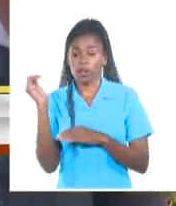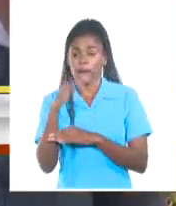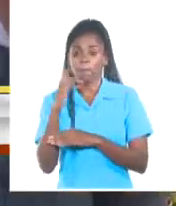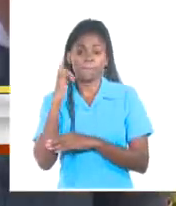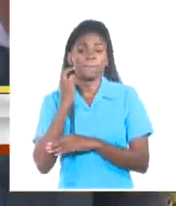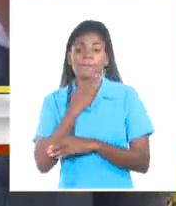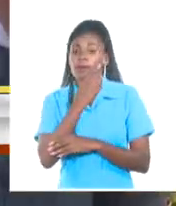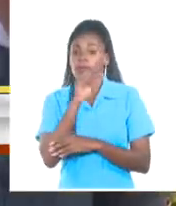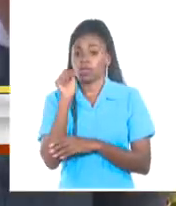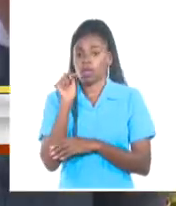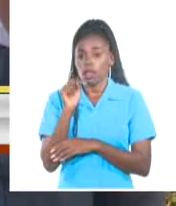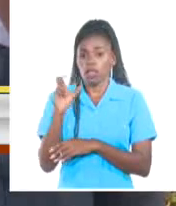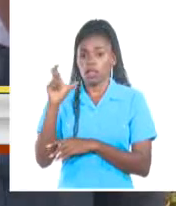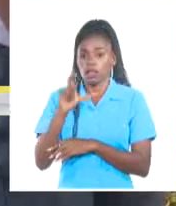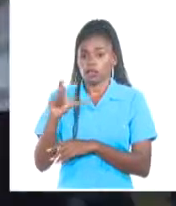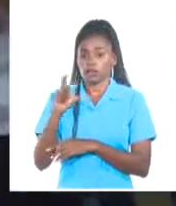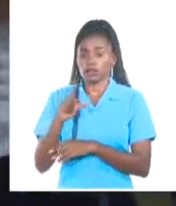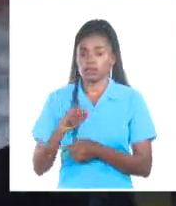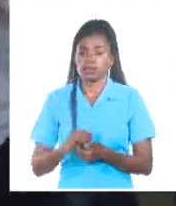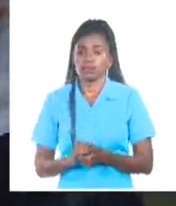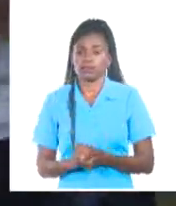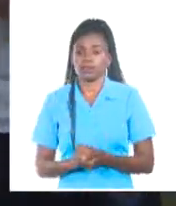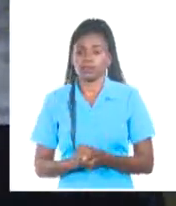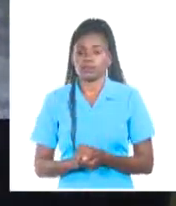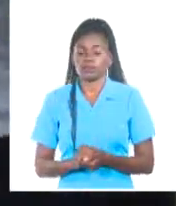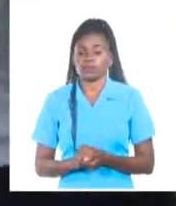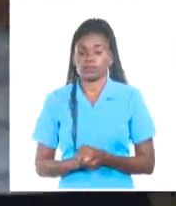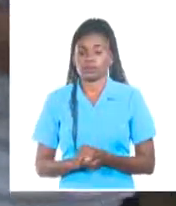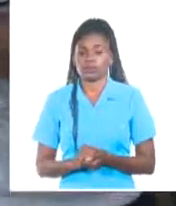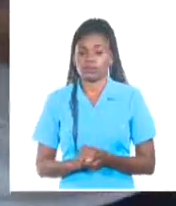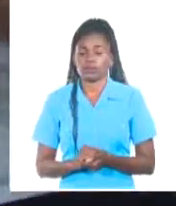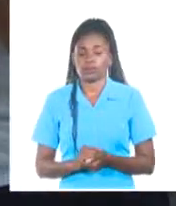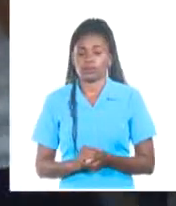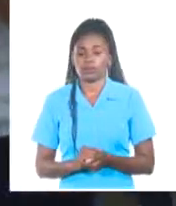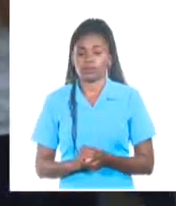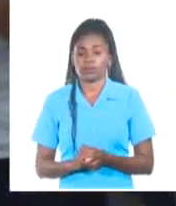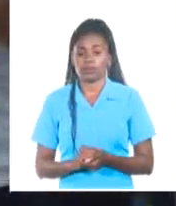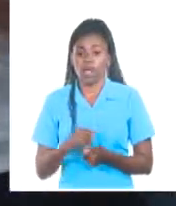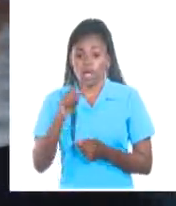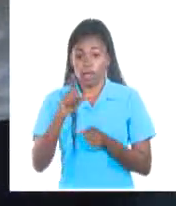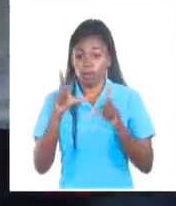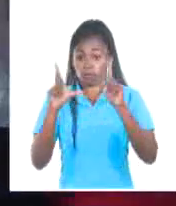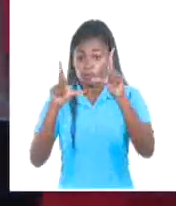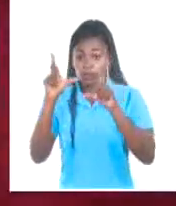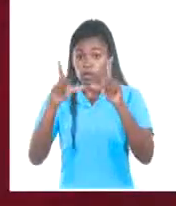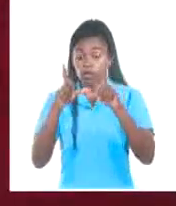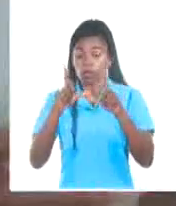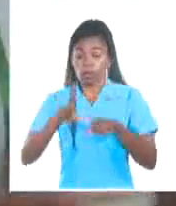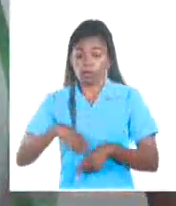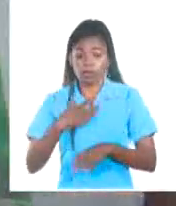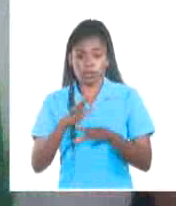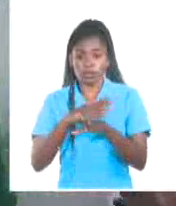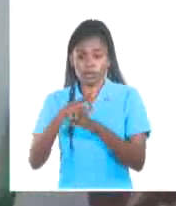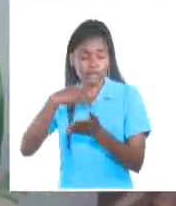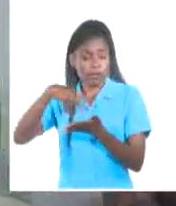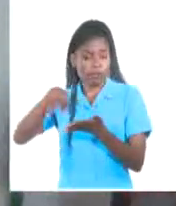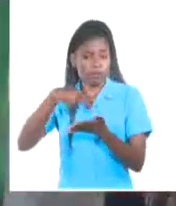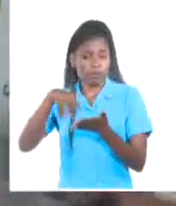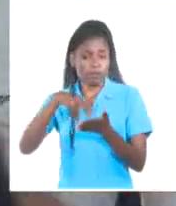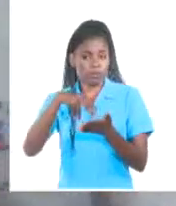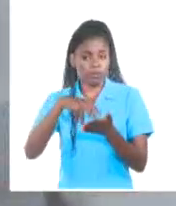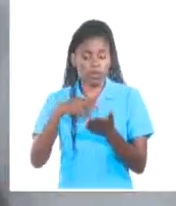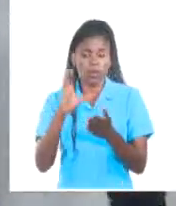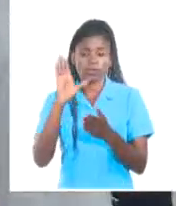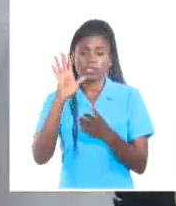de la ciudad de Los Portales. Desde la Galería de Arte Raúl Martínez, los participantes demostraron su paciente obra a través del